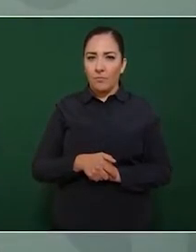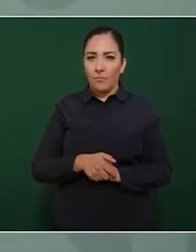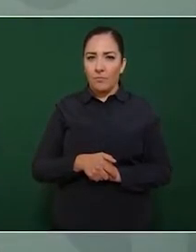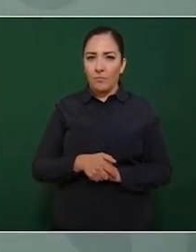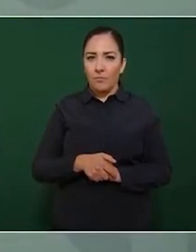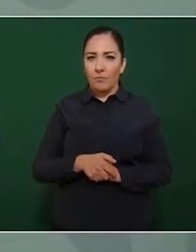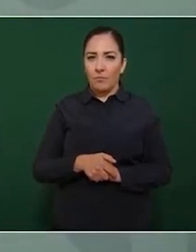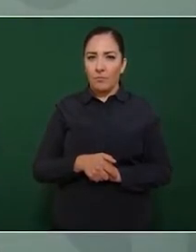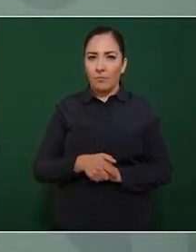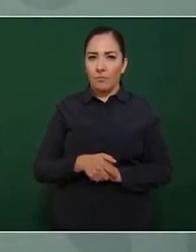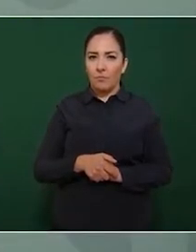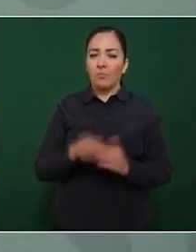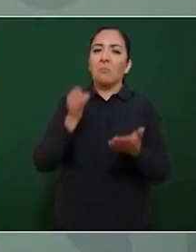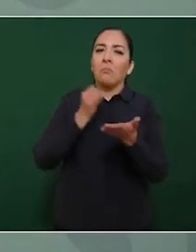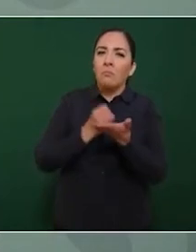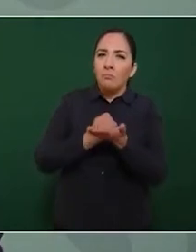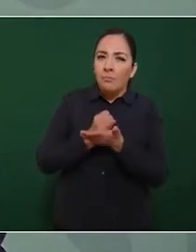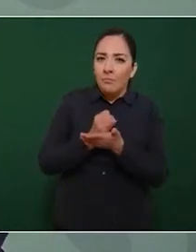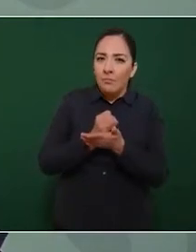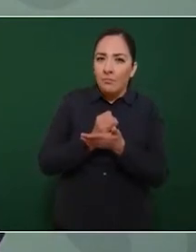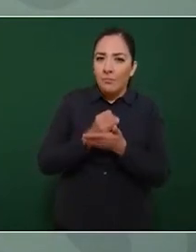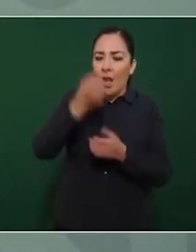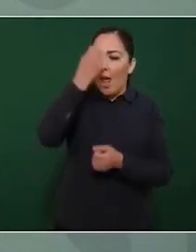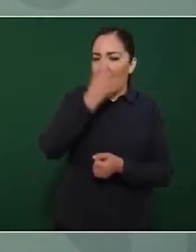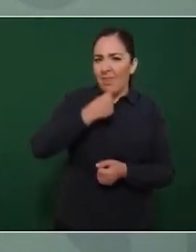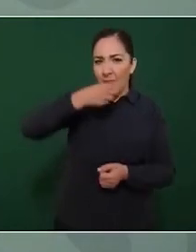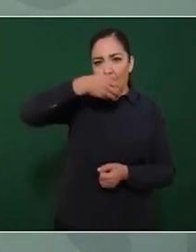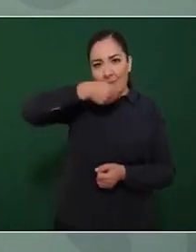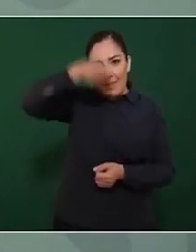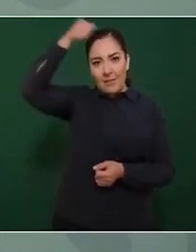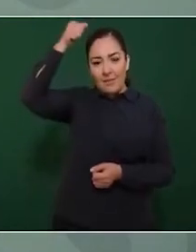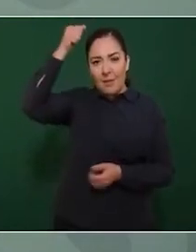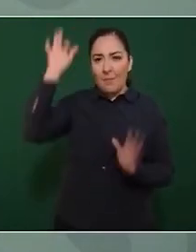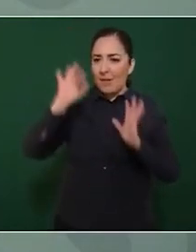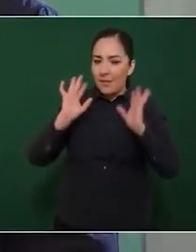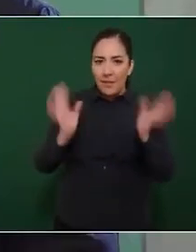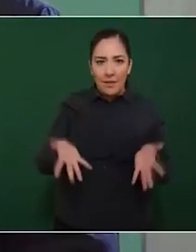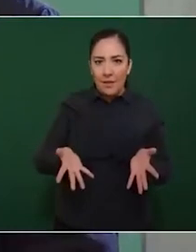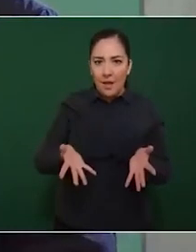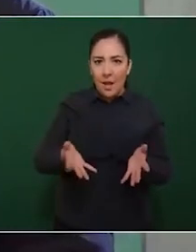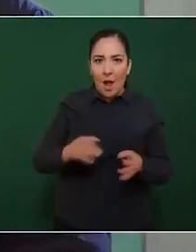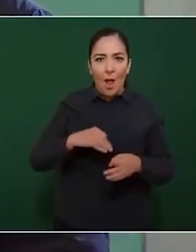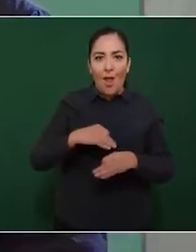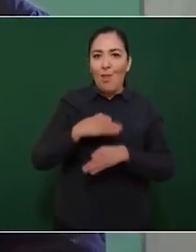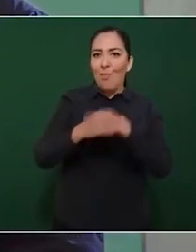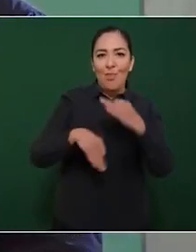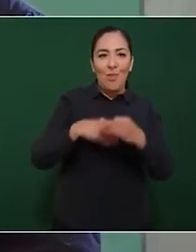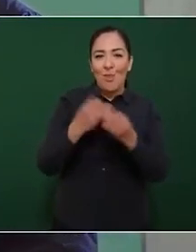definirse y quitarse la máscara todos somos Loret